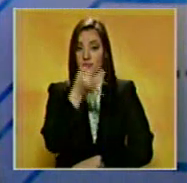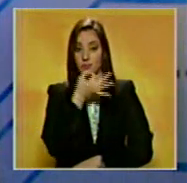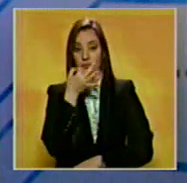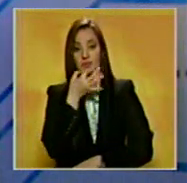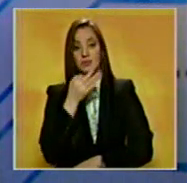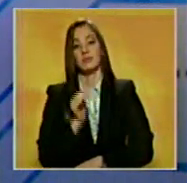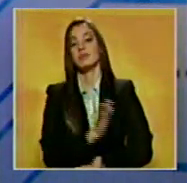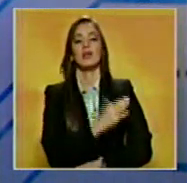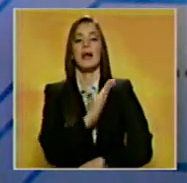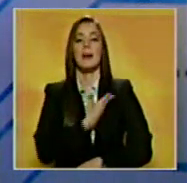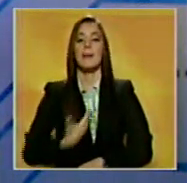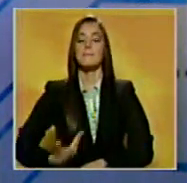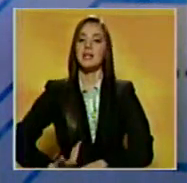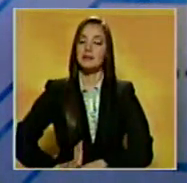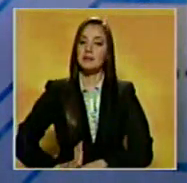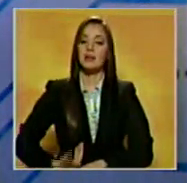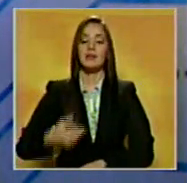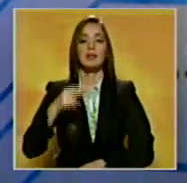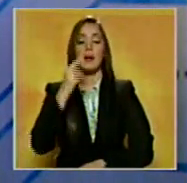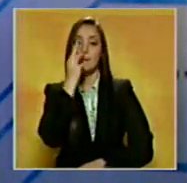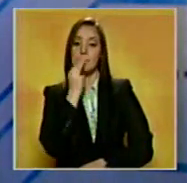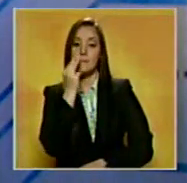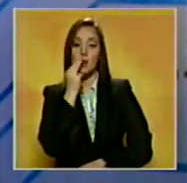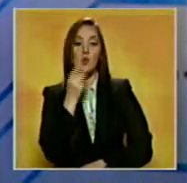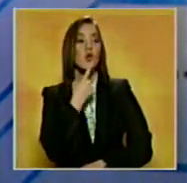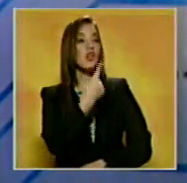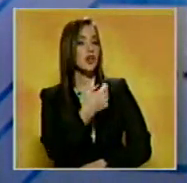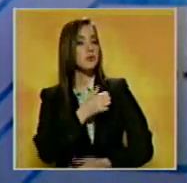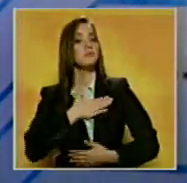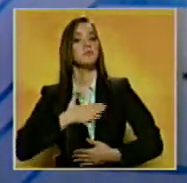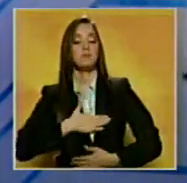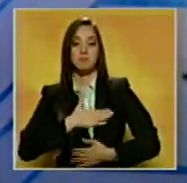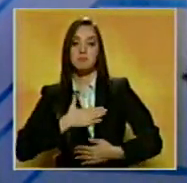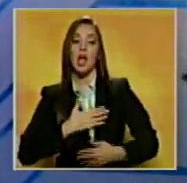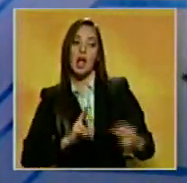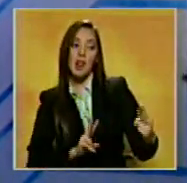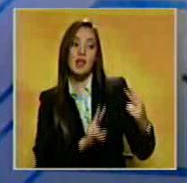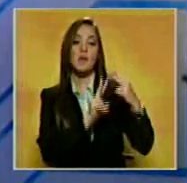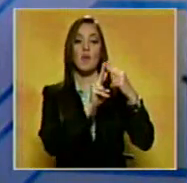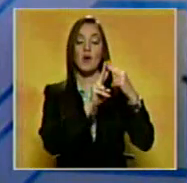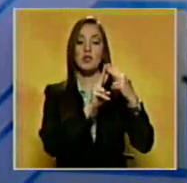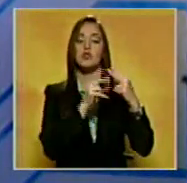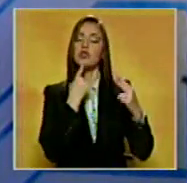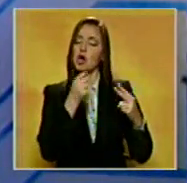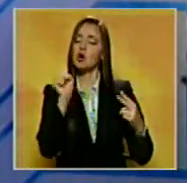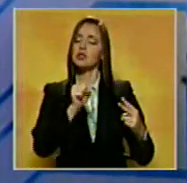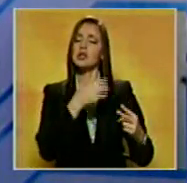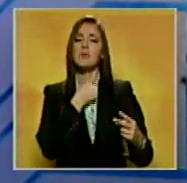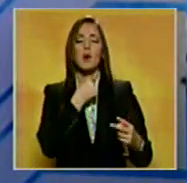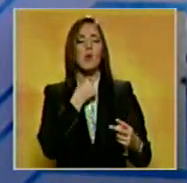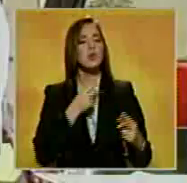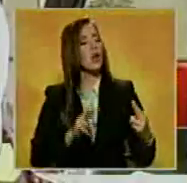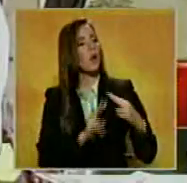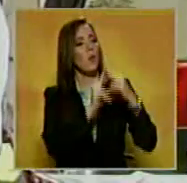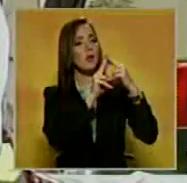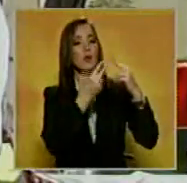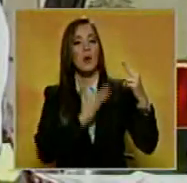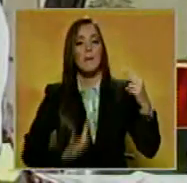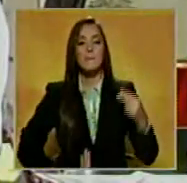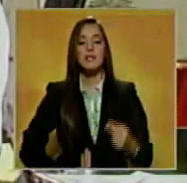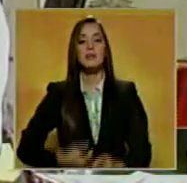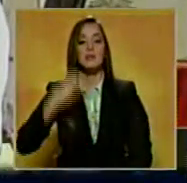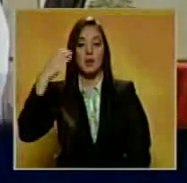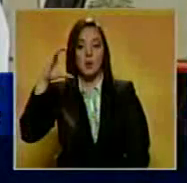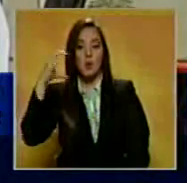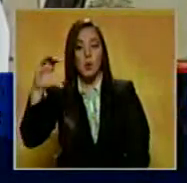El presidente de la República, Nicolás Maduro, mostró su satisfacción por el encuentro que sostendrá con su homólogo colombiano, Juan Manuel Santos. Para la reunión,